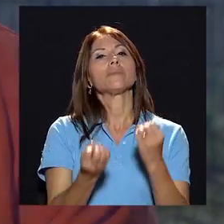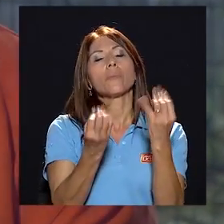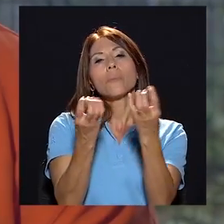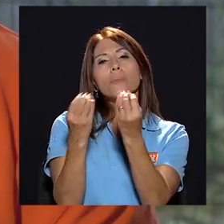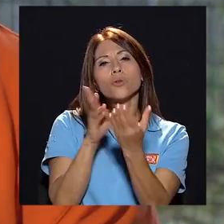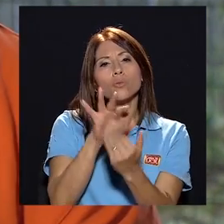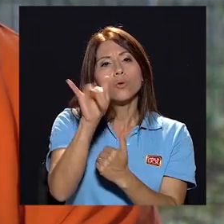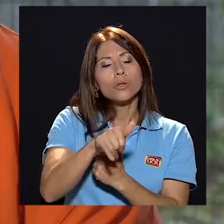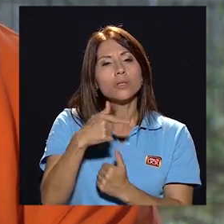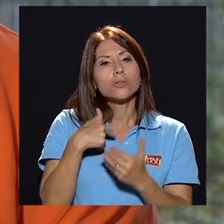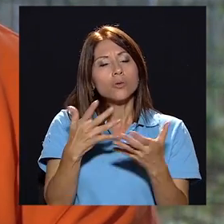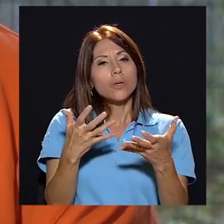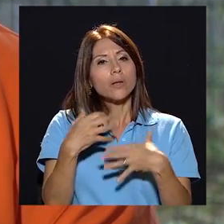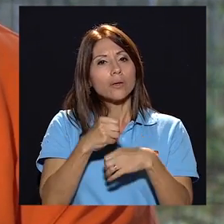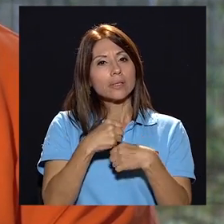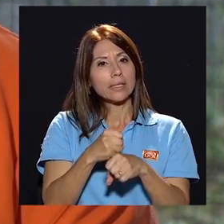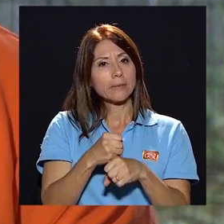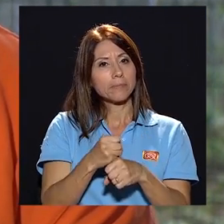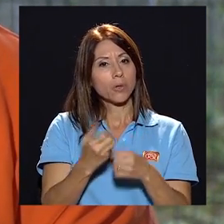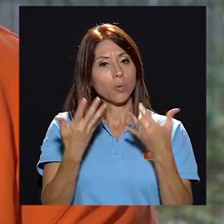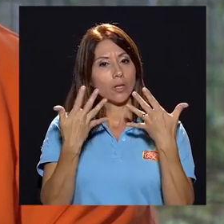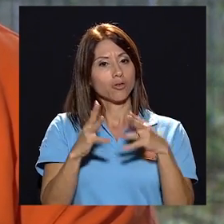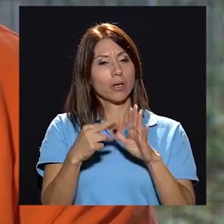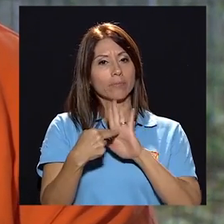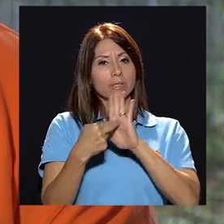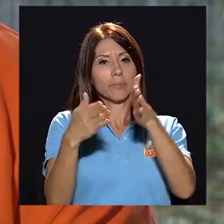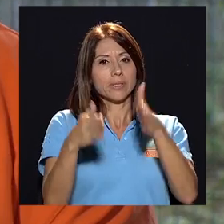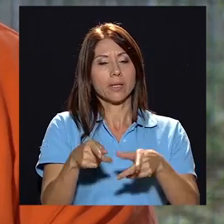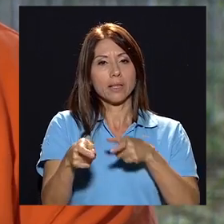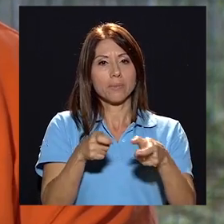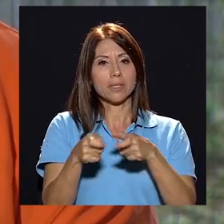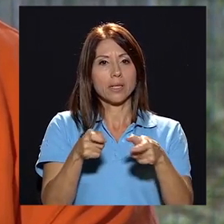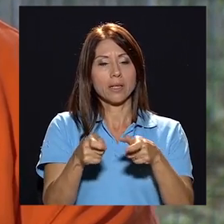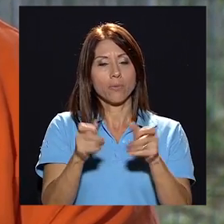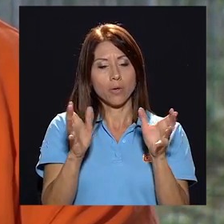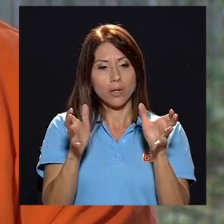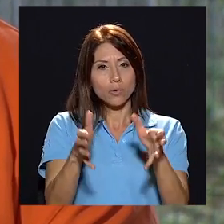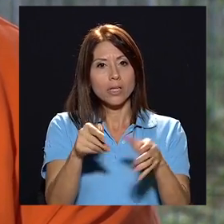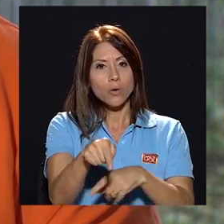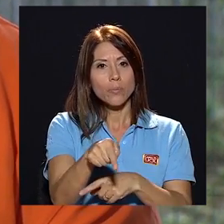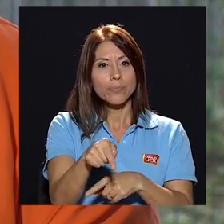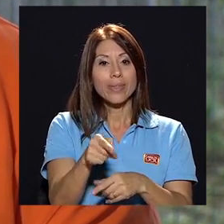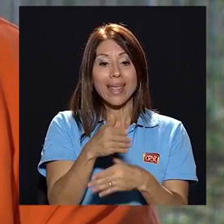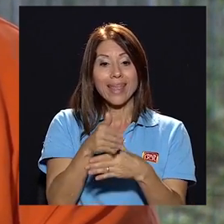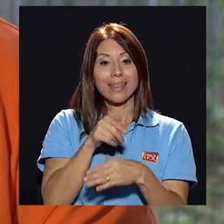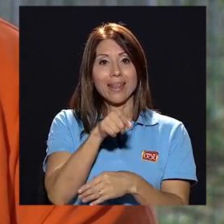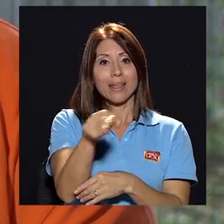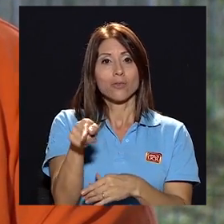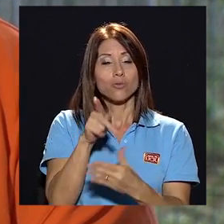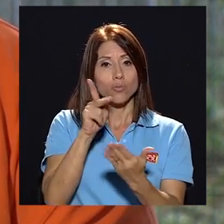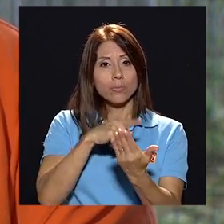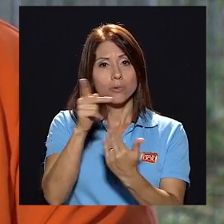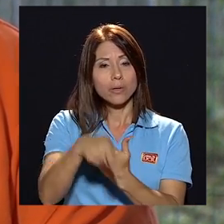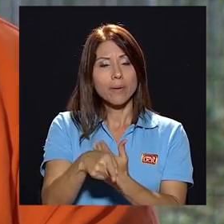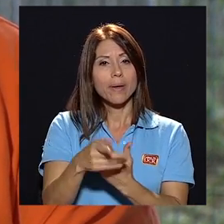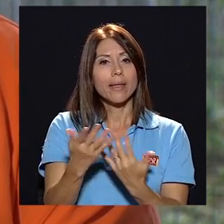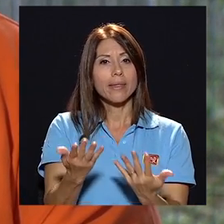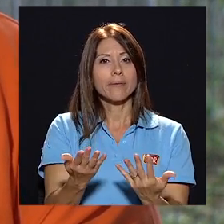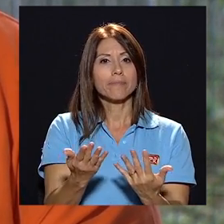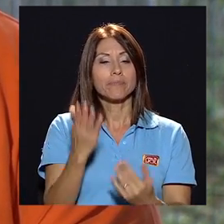hay muchos proyectos que quiero llevar a cabo estando en el consejo como representante administrativo entre ellos un programa de